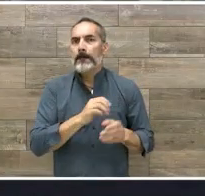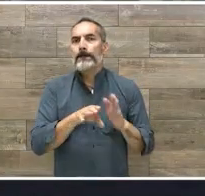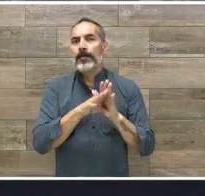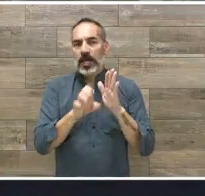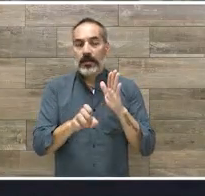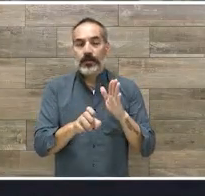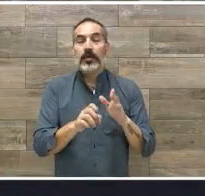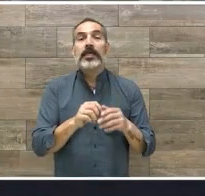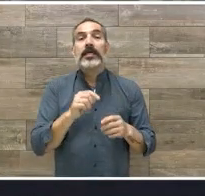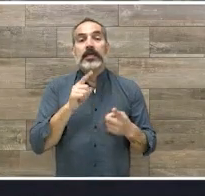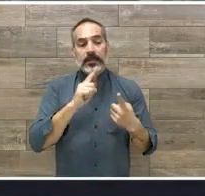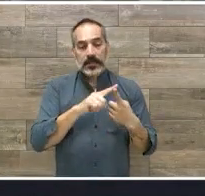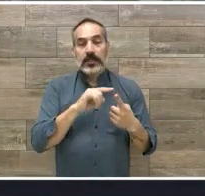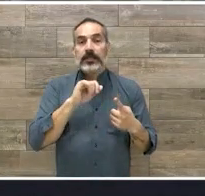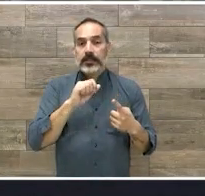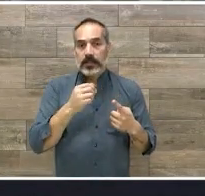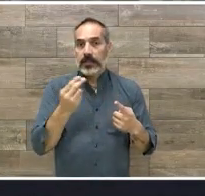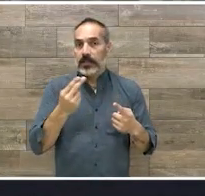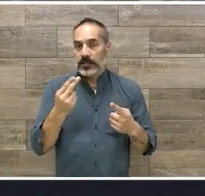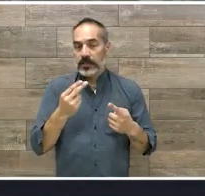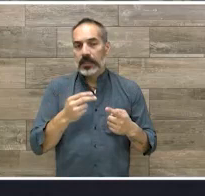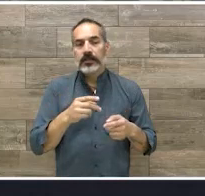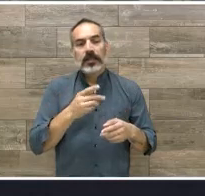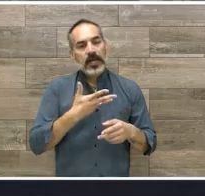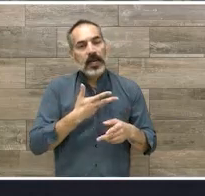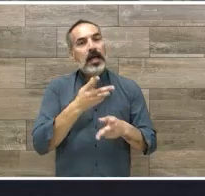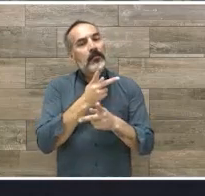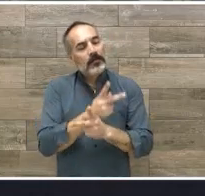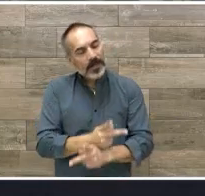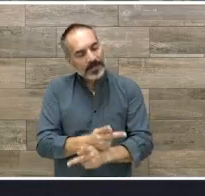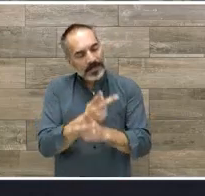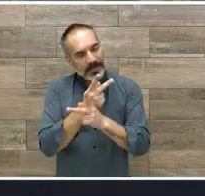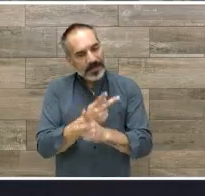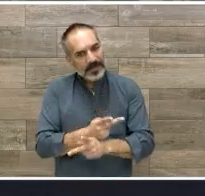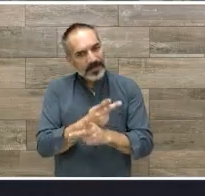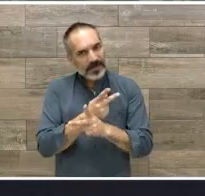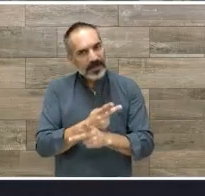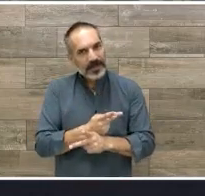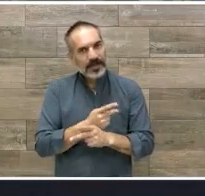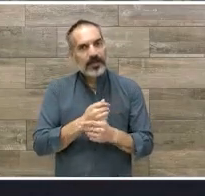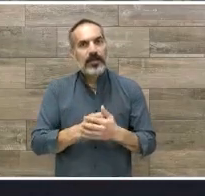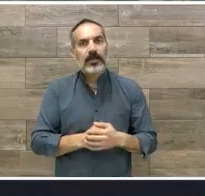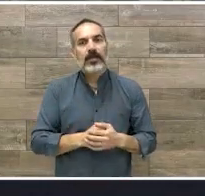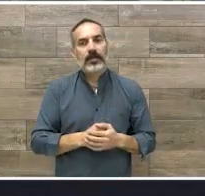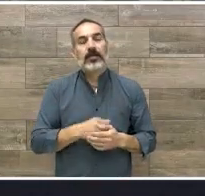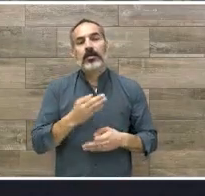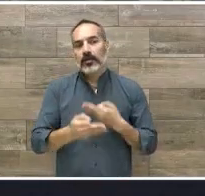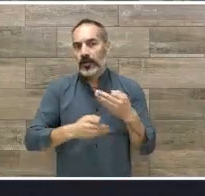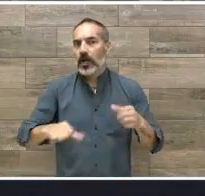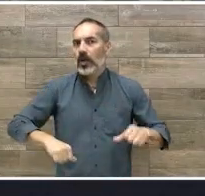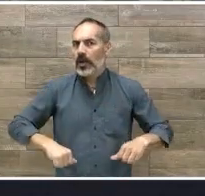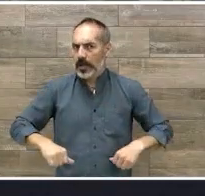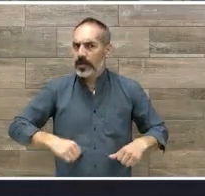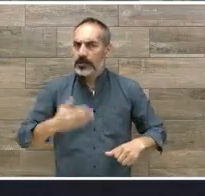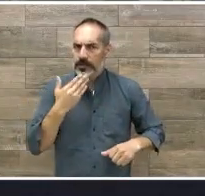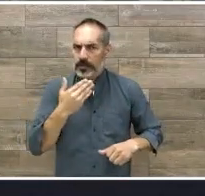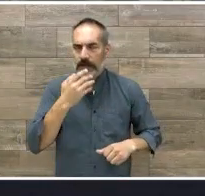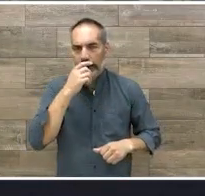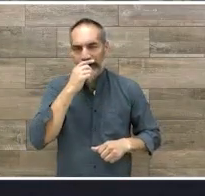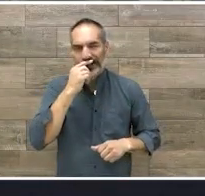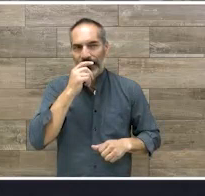se tenga mucha paciencia y también congruencia en las acciones porque